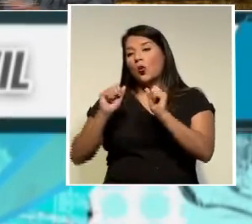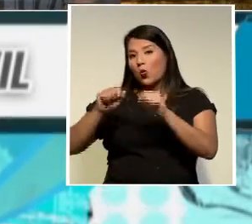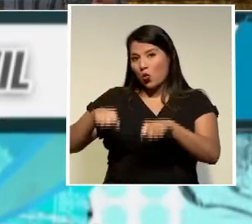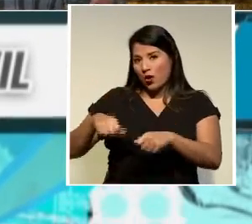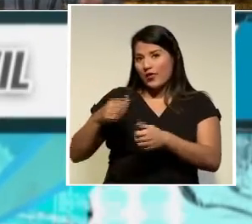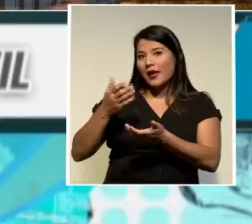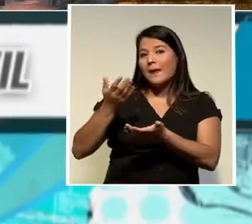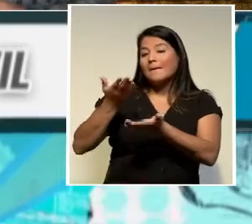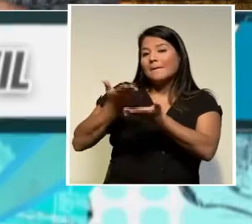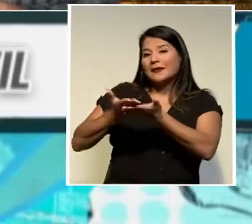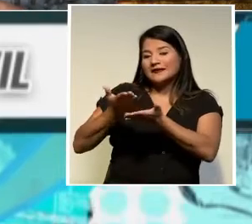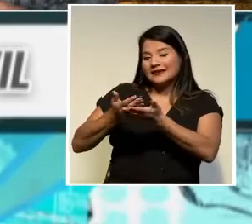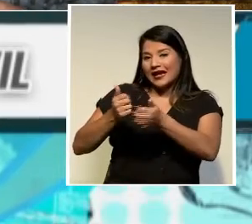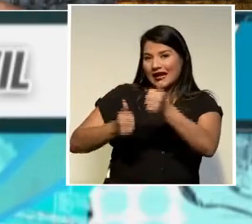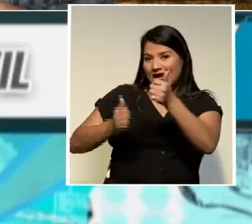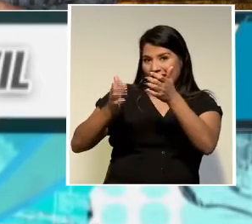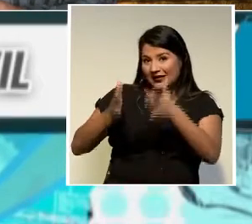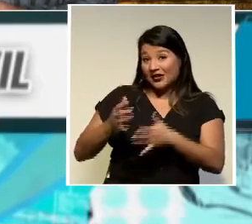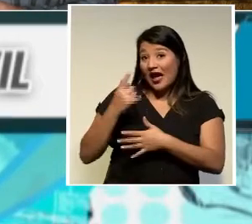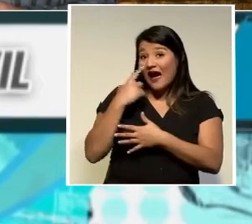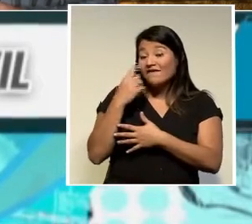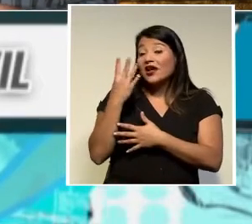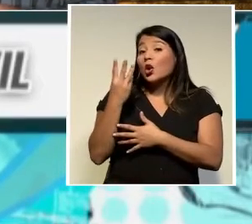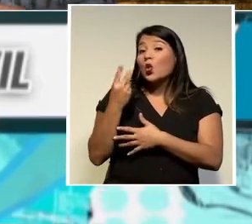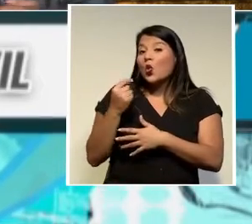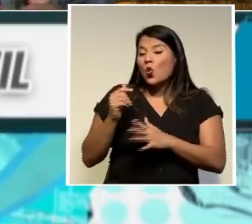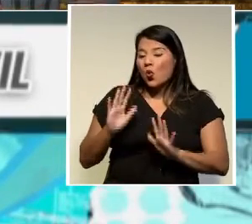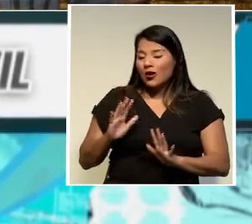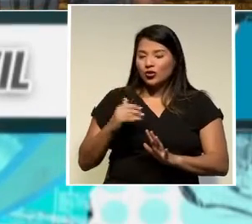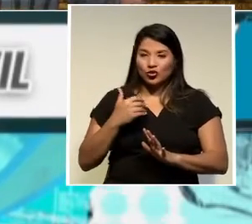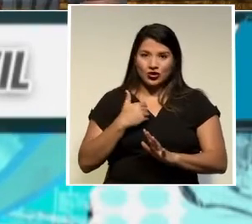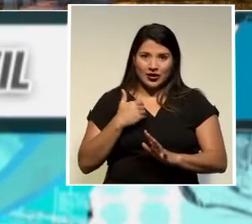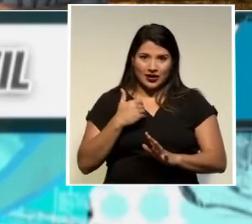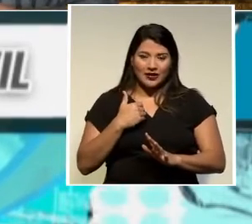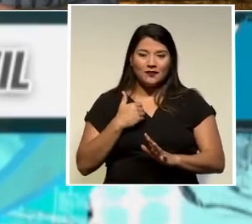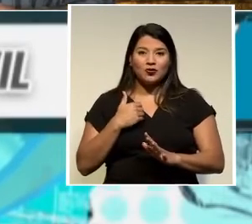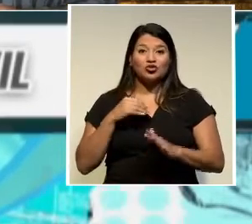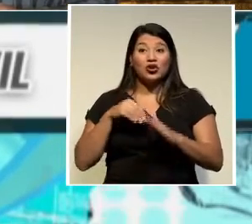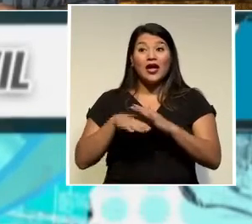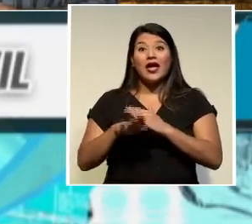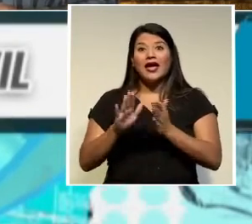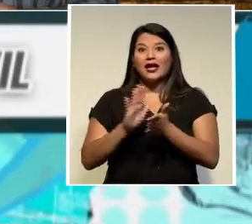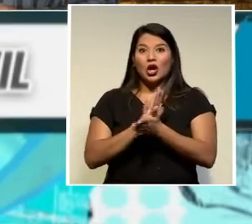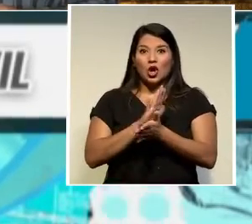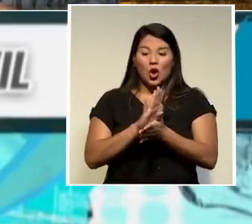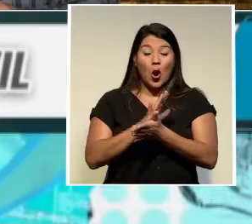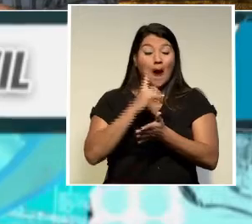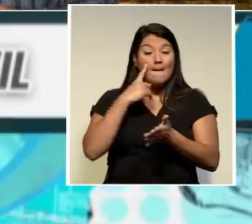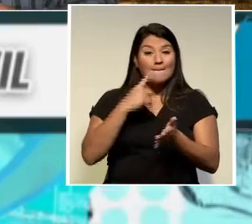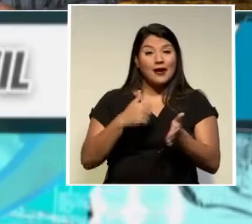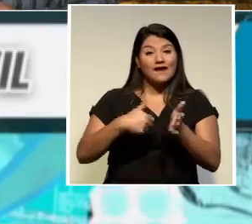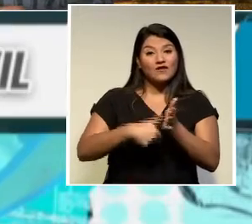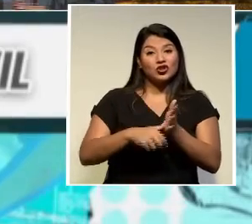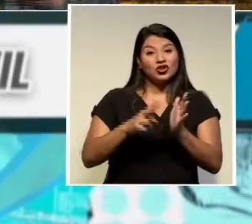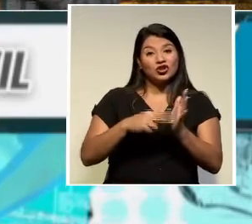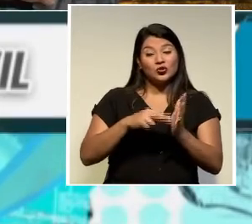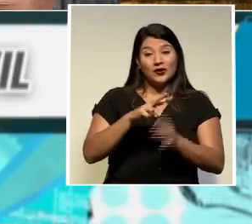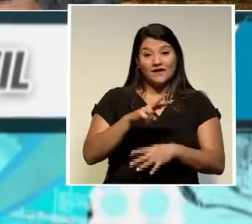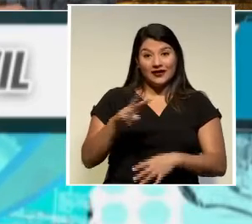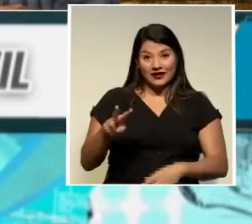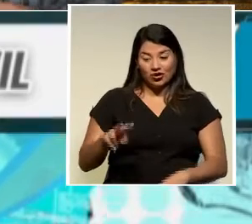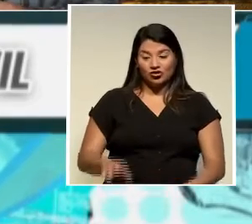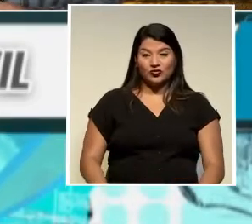aspirantes veremos finalmente cuántos tendremos en estas impresionantes papeletas de las elecciones del 2022